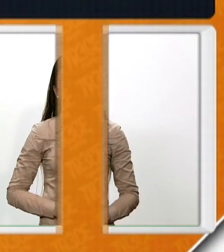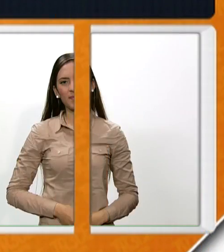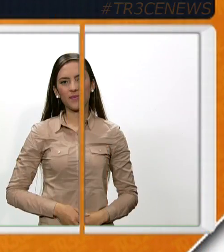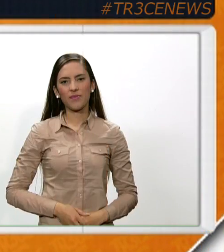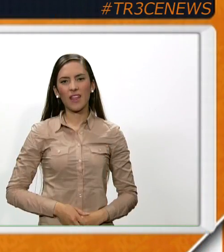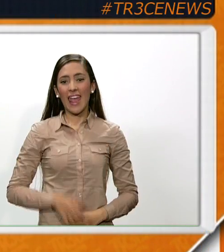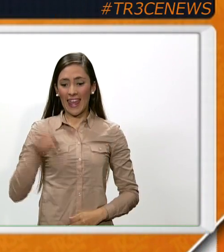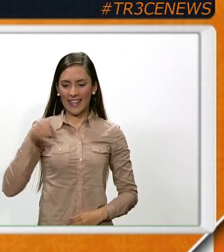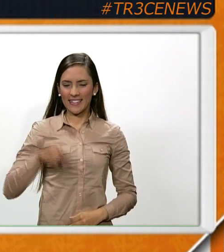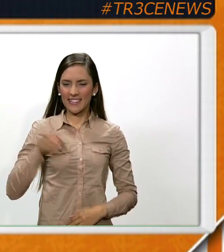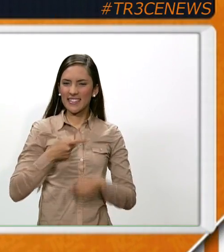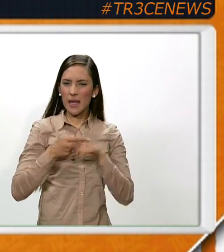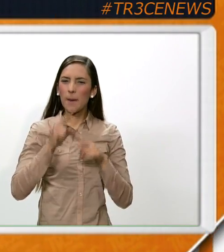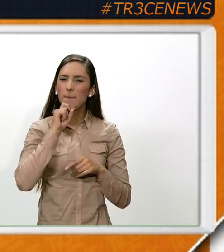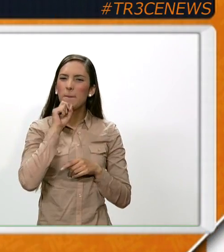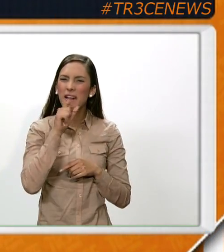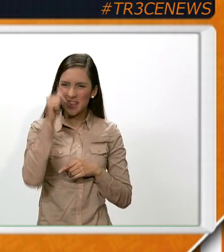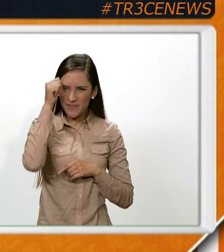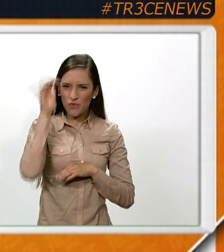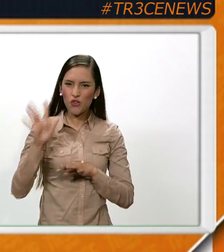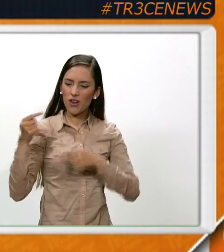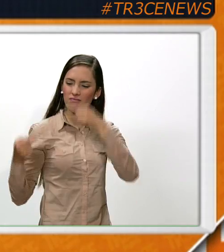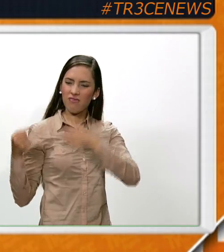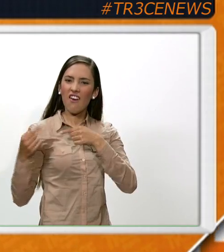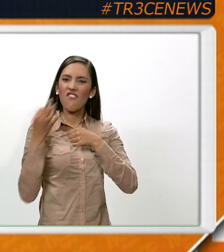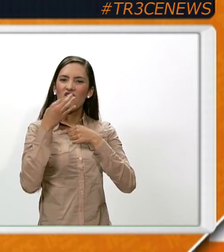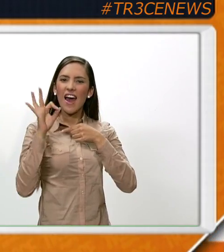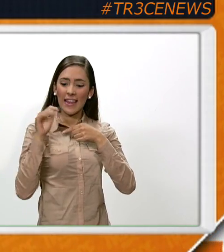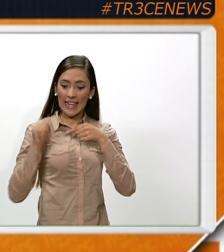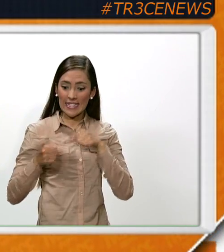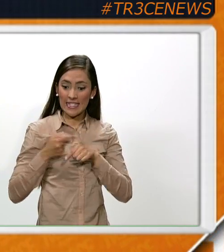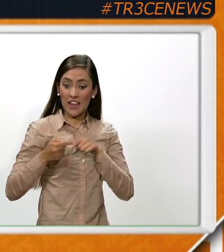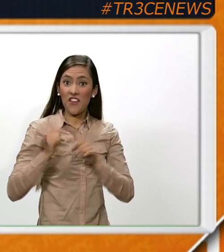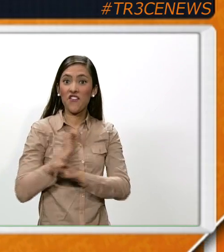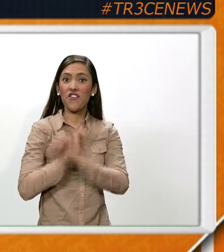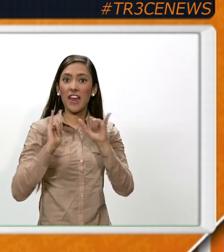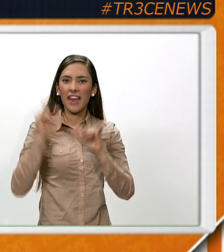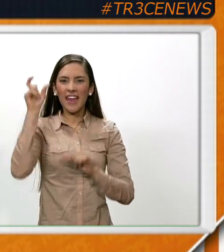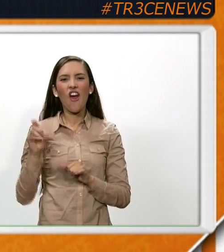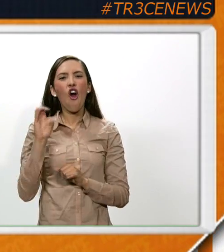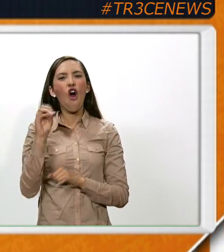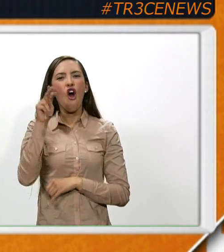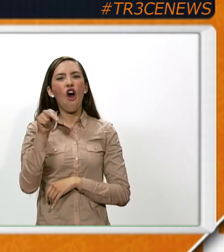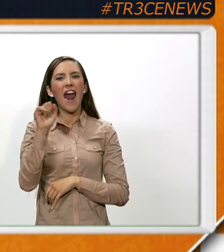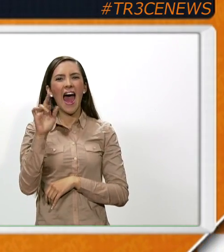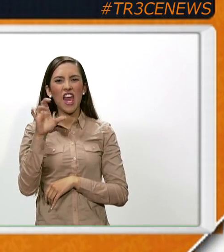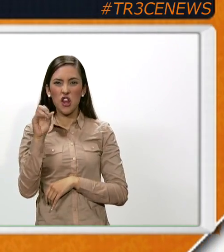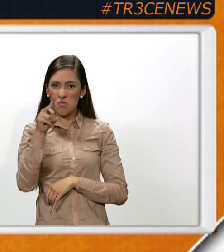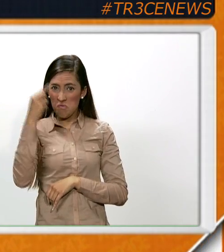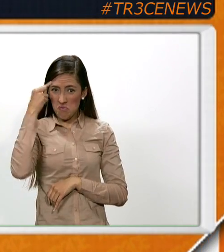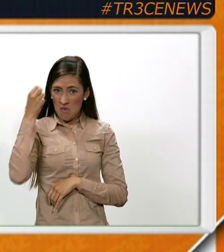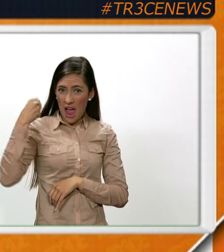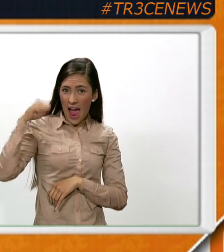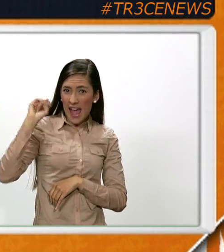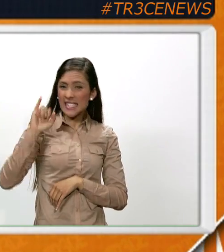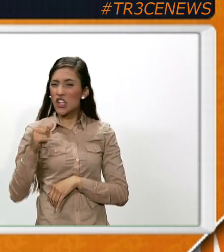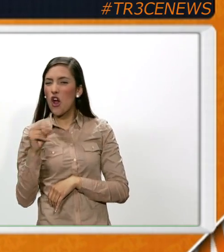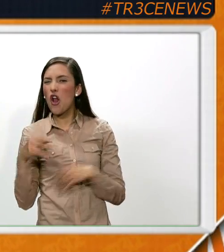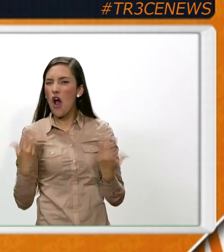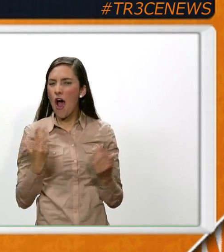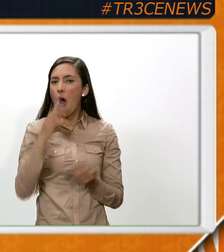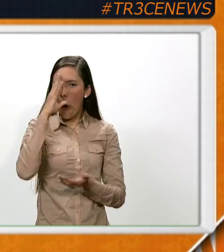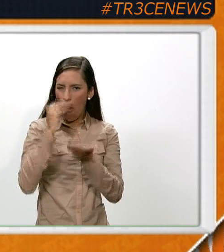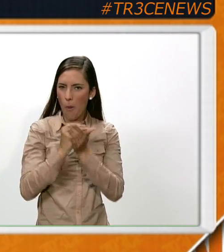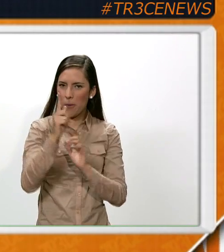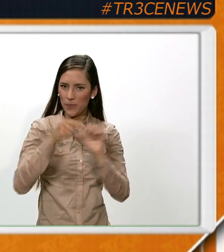La pregunta de esta semana tiene que ver con el Tour de Francia que termina este fin de semana. ¿Nairo Quintana se gana o no se gana el Tour de Francia? Diga sí o